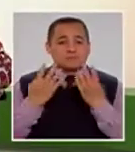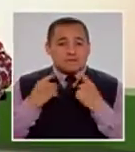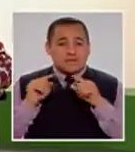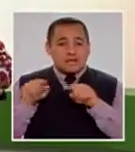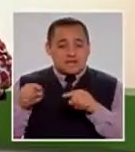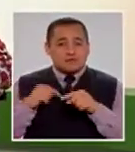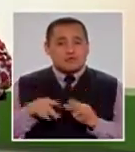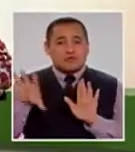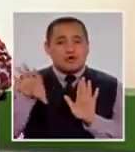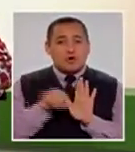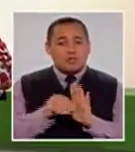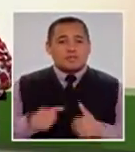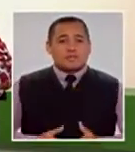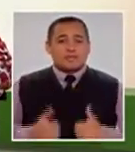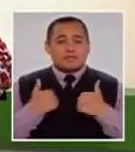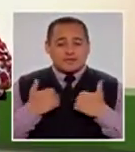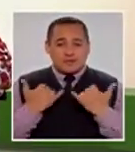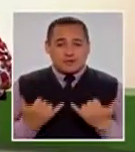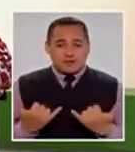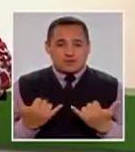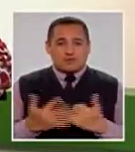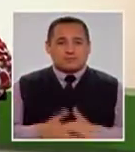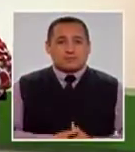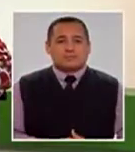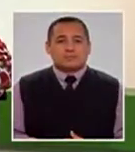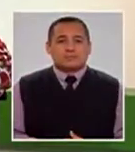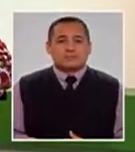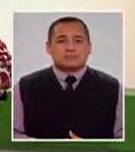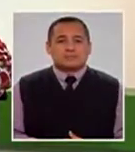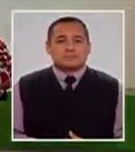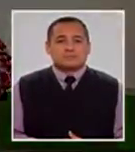Bueno, este es nuestro ejemplo de vida el día de hoy.